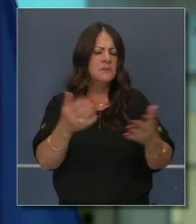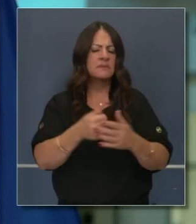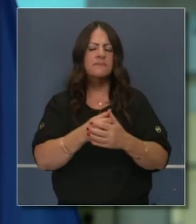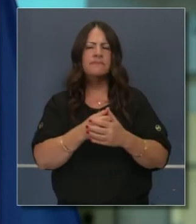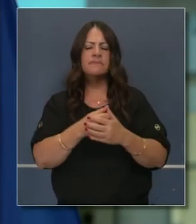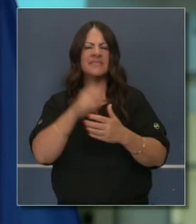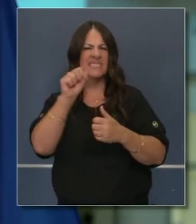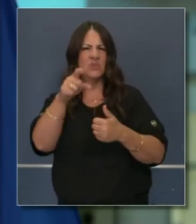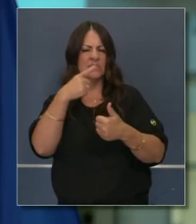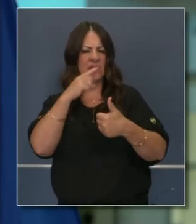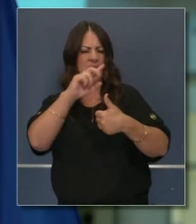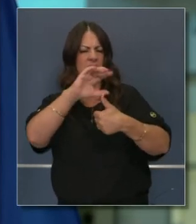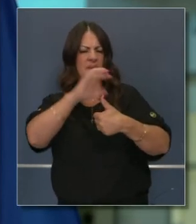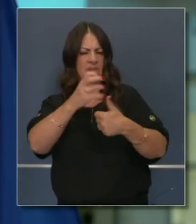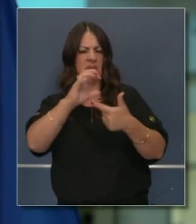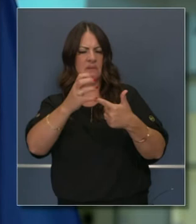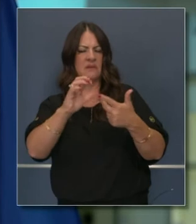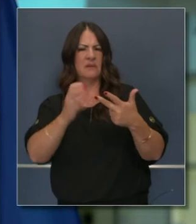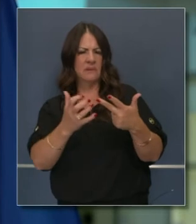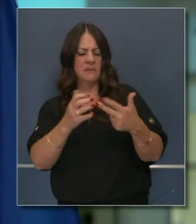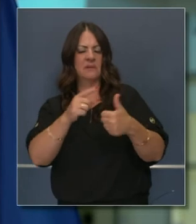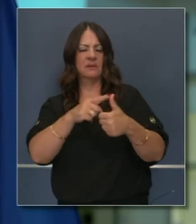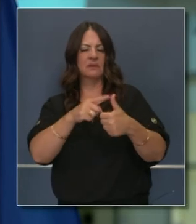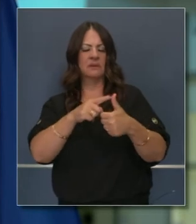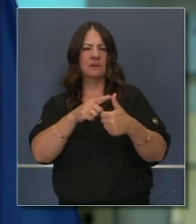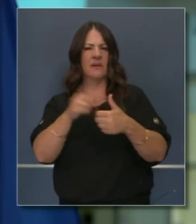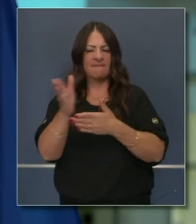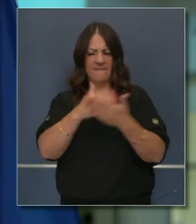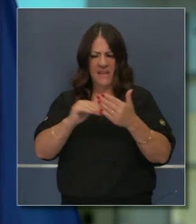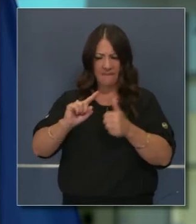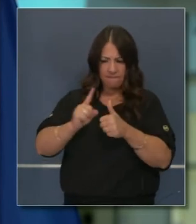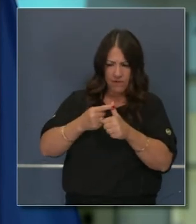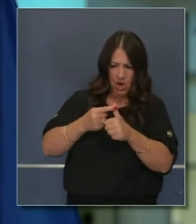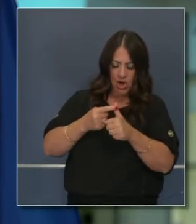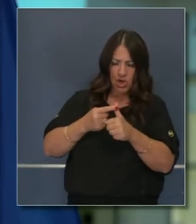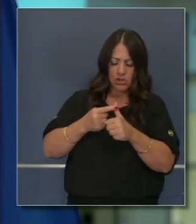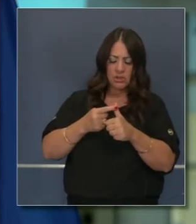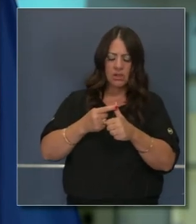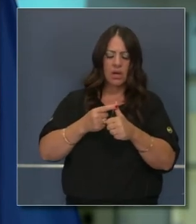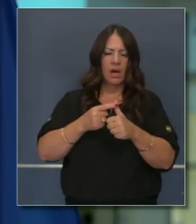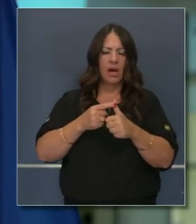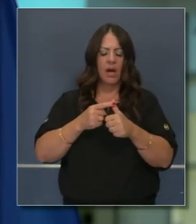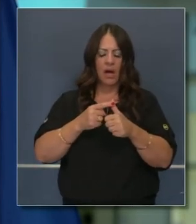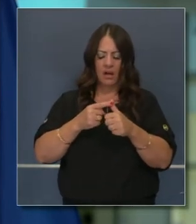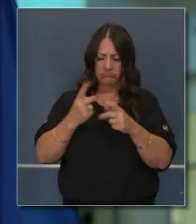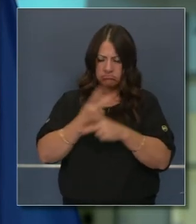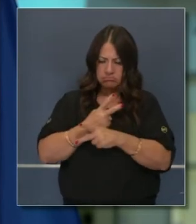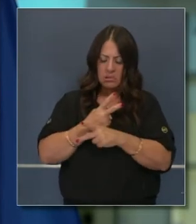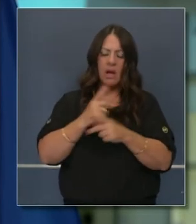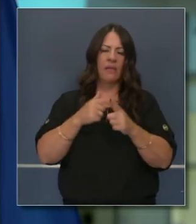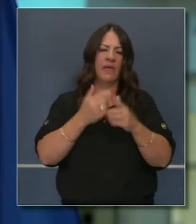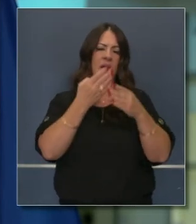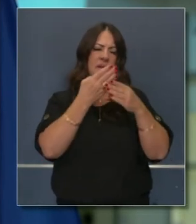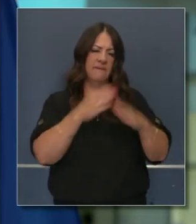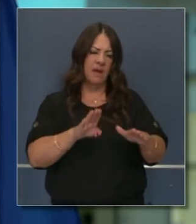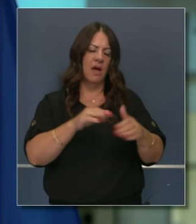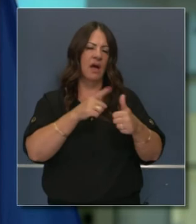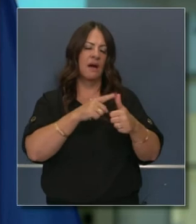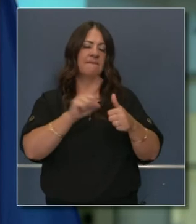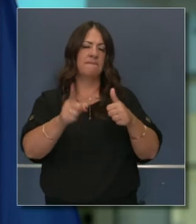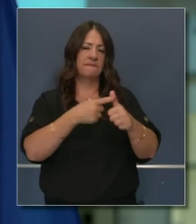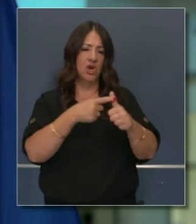vacunas dividido entre los casos 1, 2 y 3, perdón, la fase 1, ha sido subdividida entre A y B,